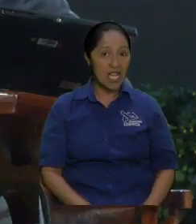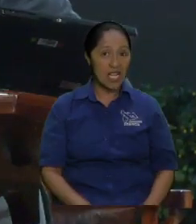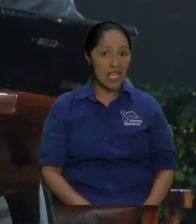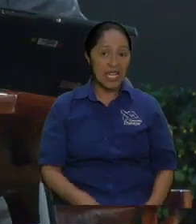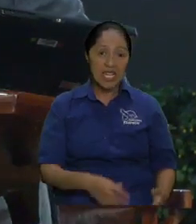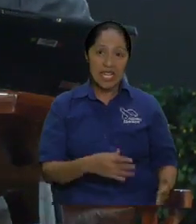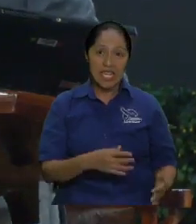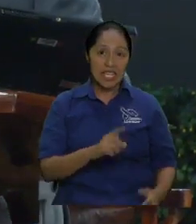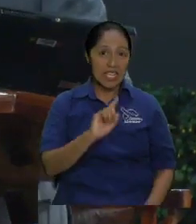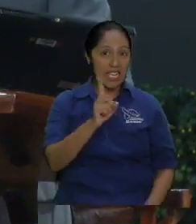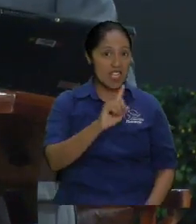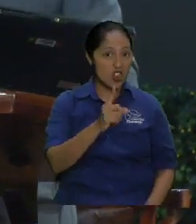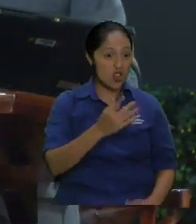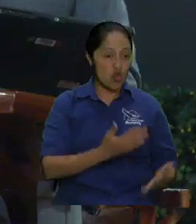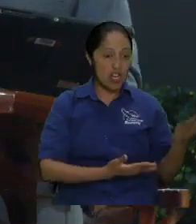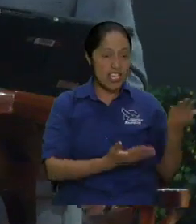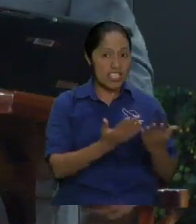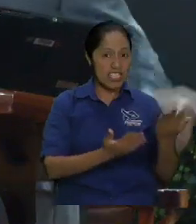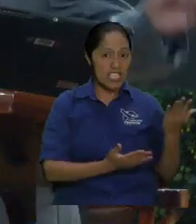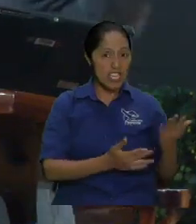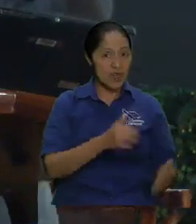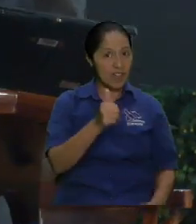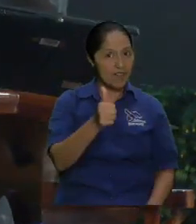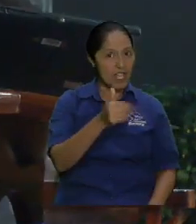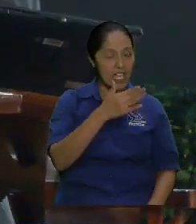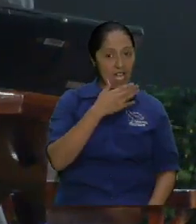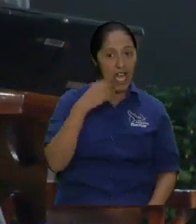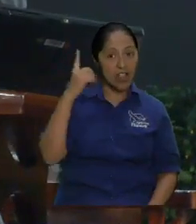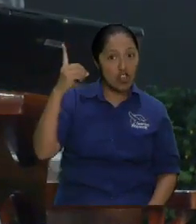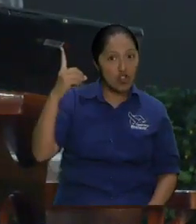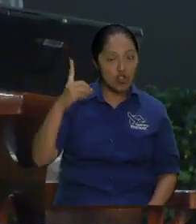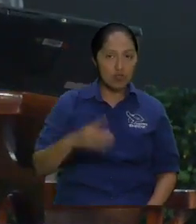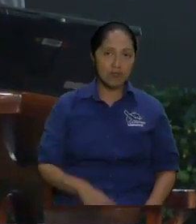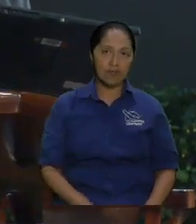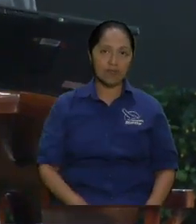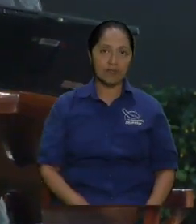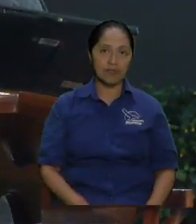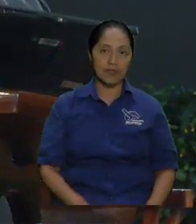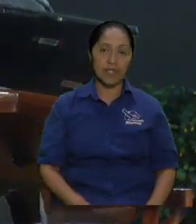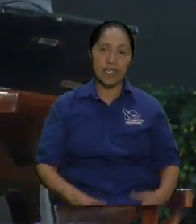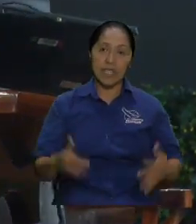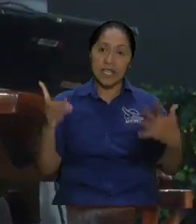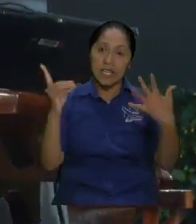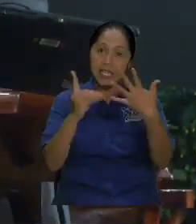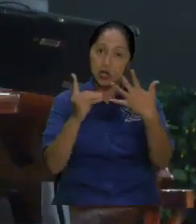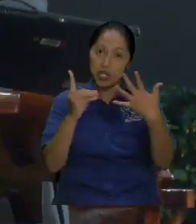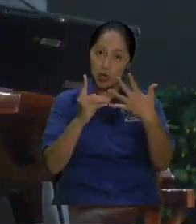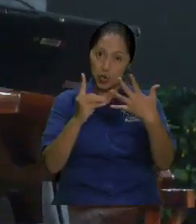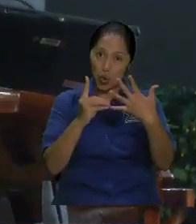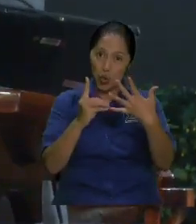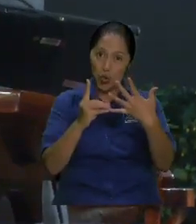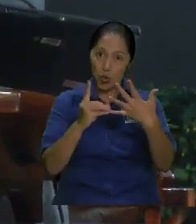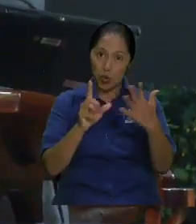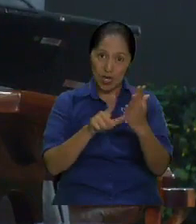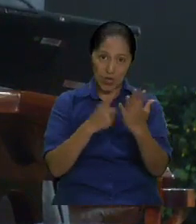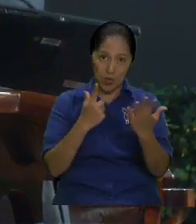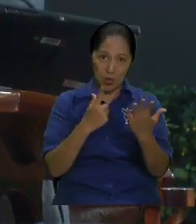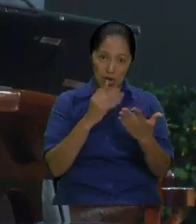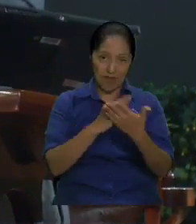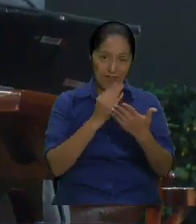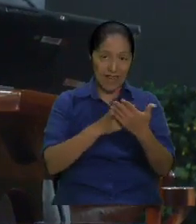negligentemente y deuteronomio dice por cuanto no me quisiste servir